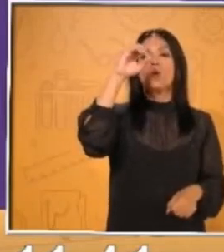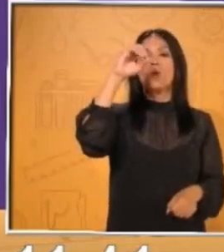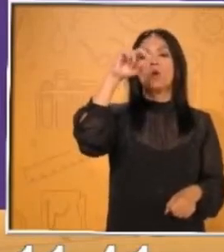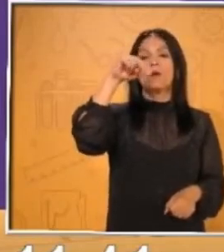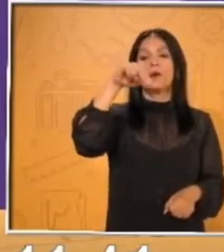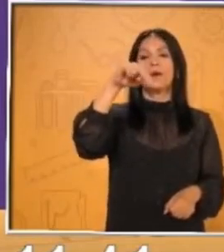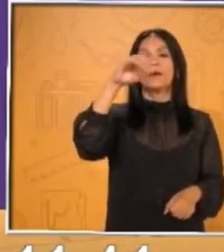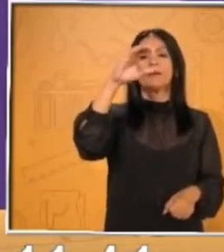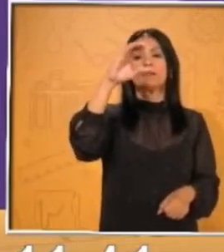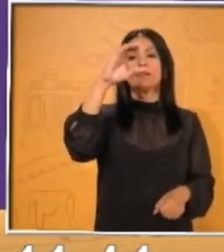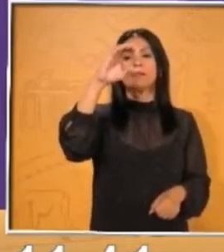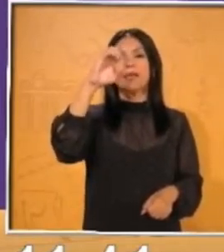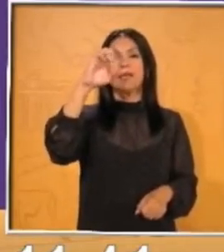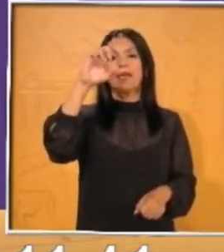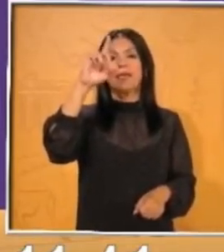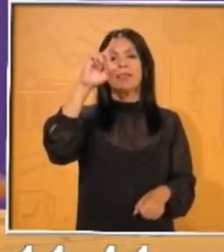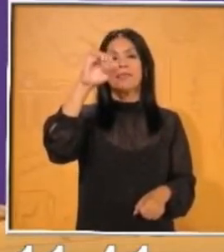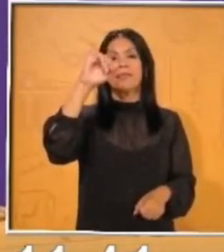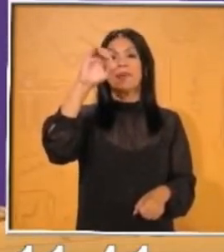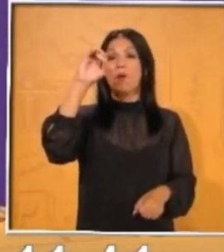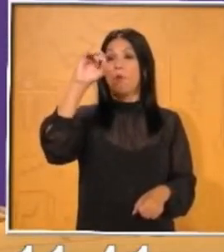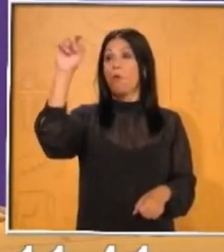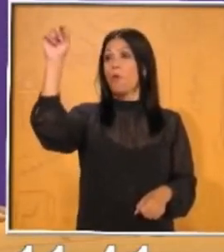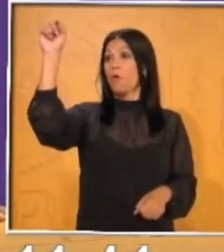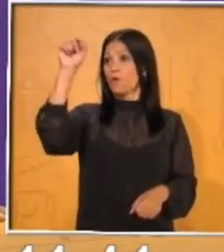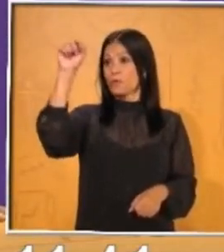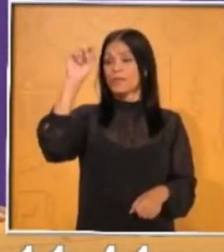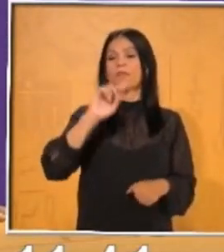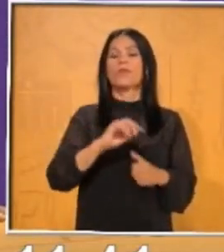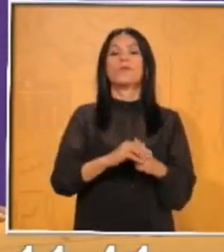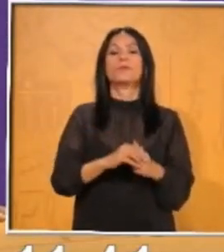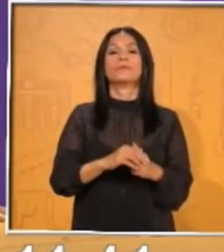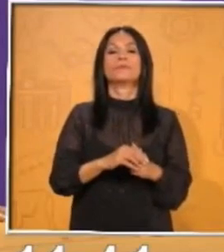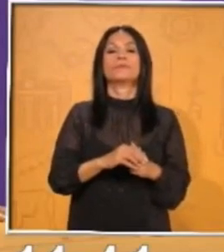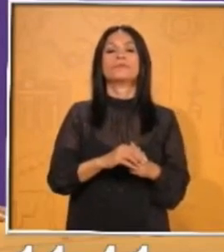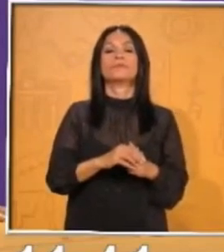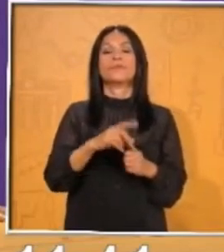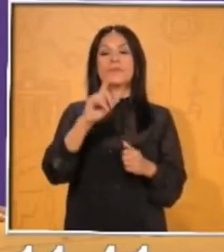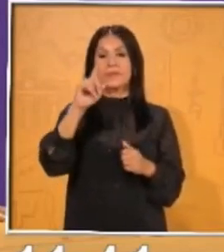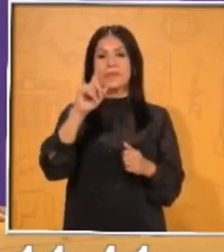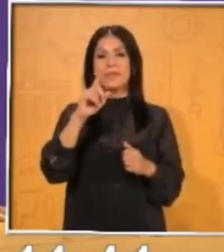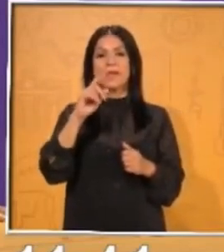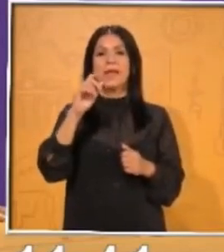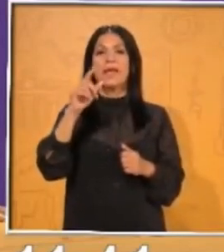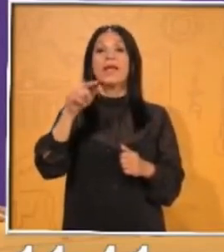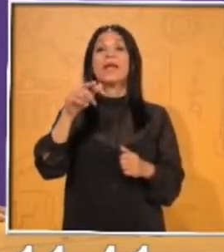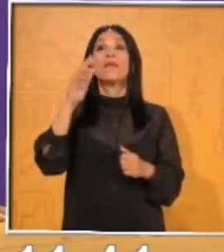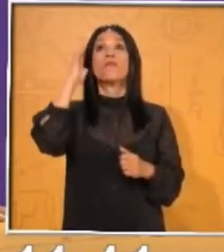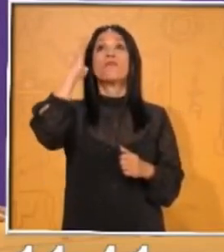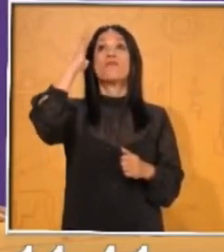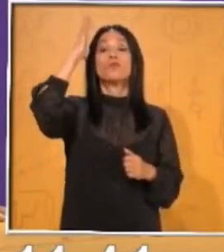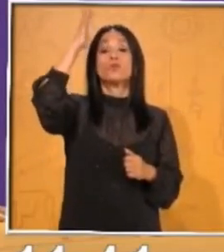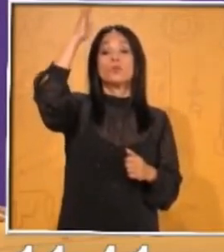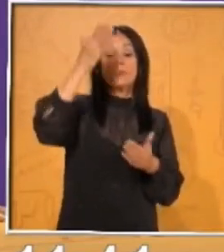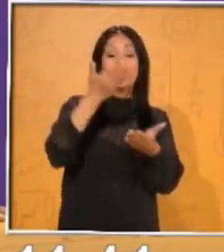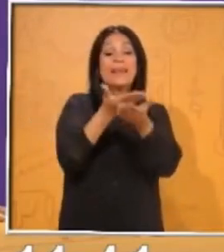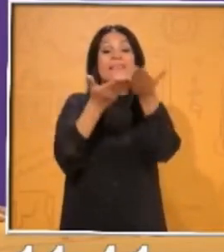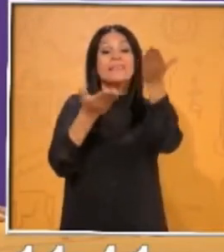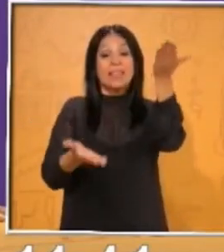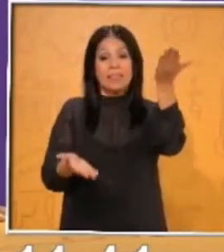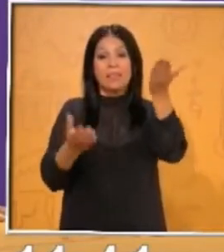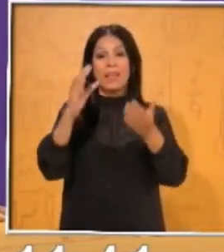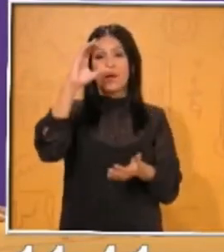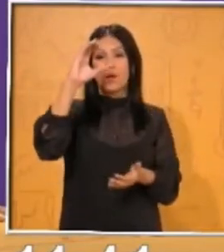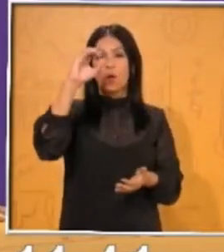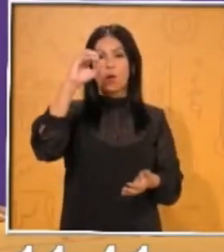Y futuro, concederá. Entonces, en casa, tú vas a hacer la conjugación de los verbos en el tiempo pretérito, presente